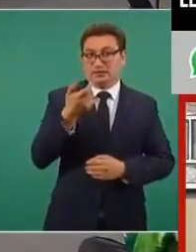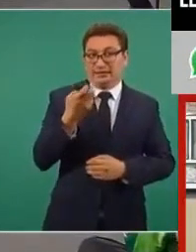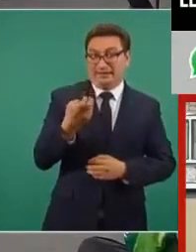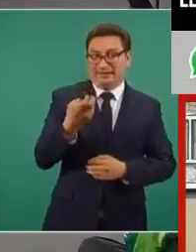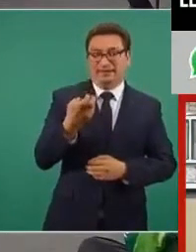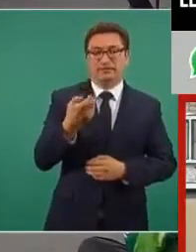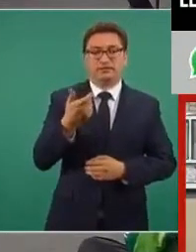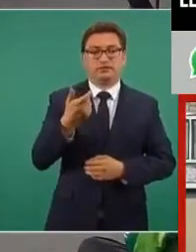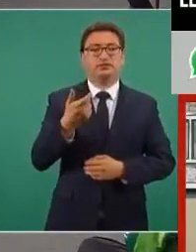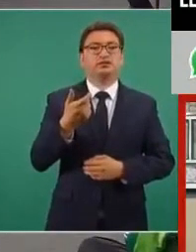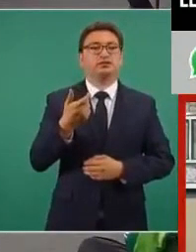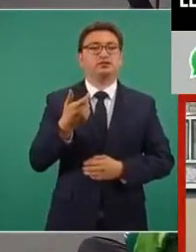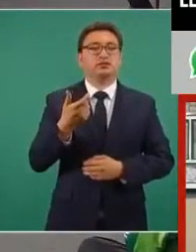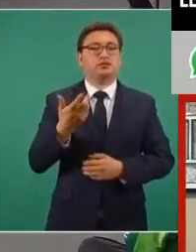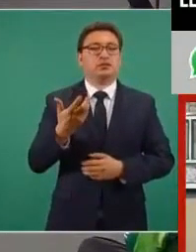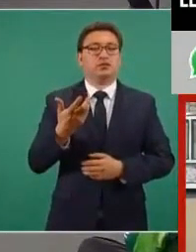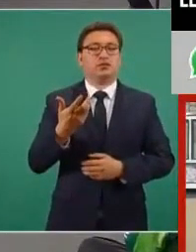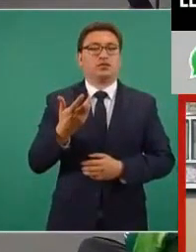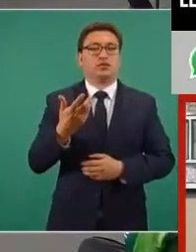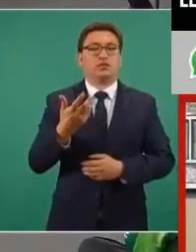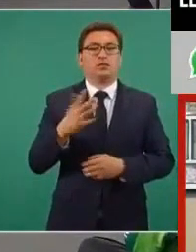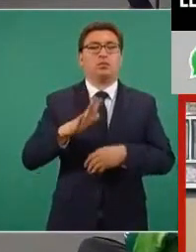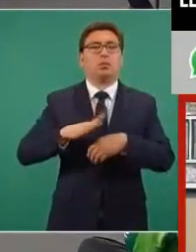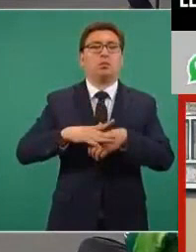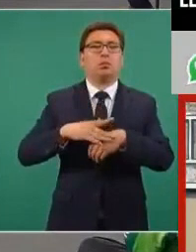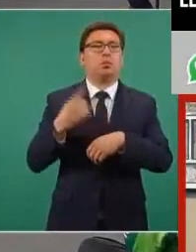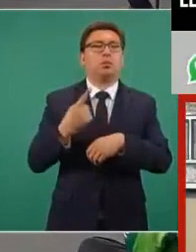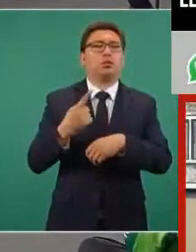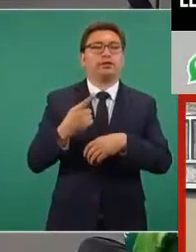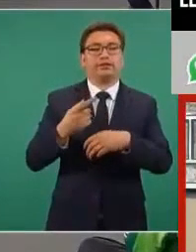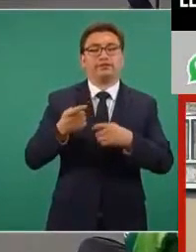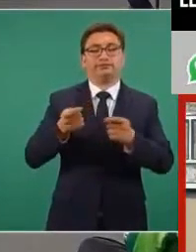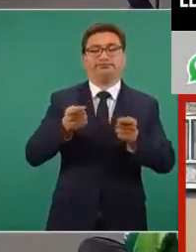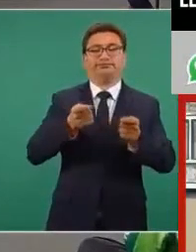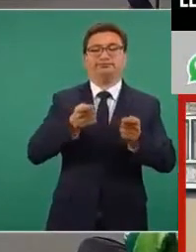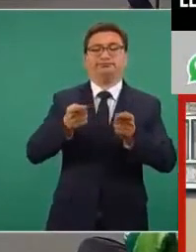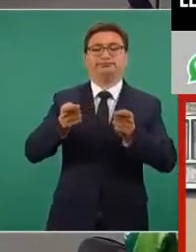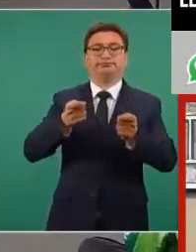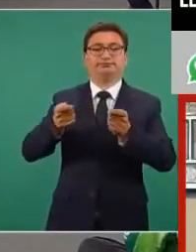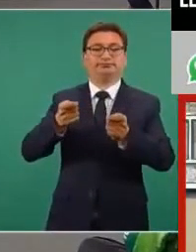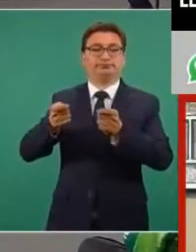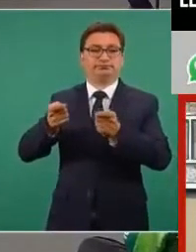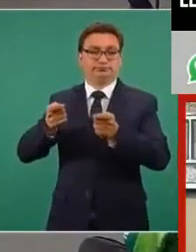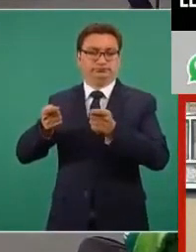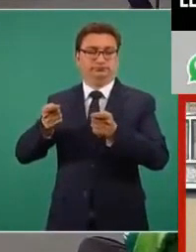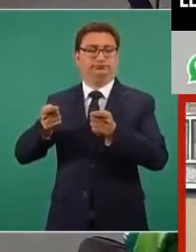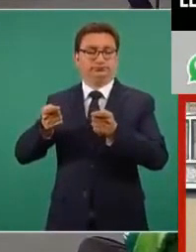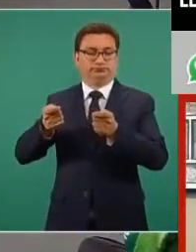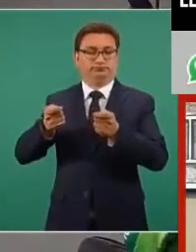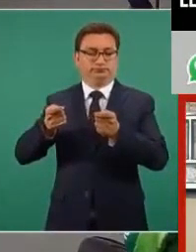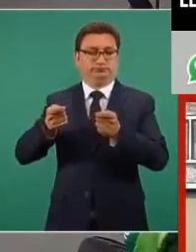por el control de